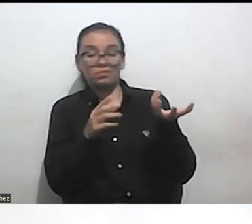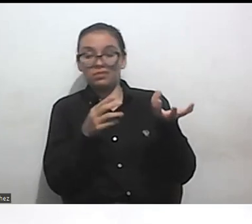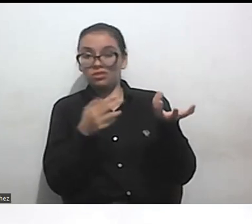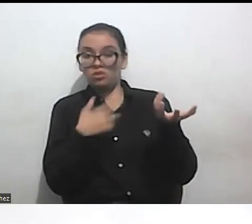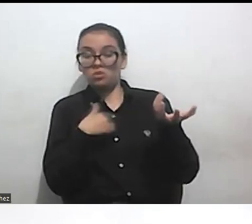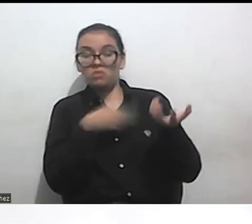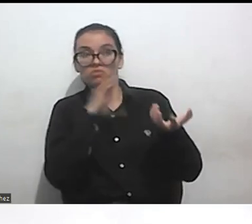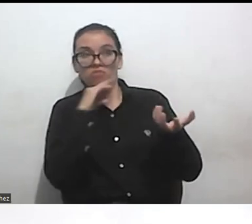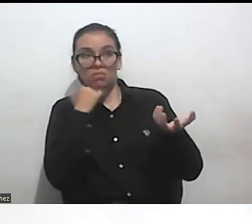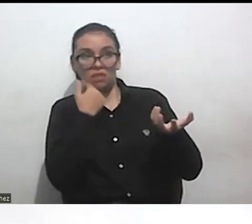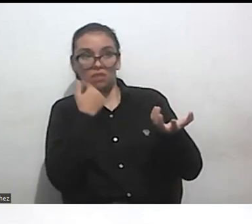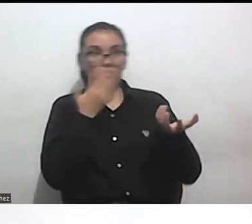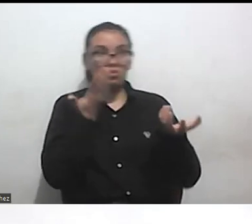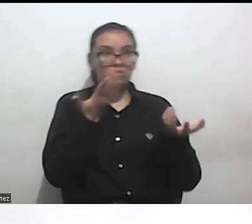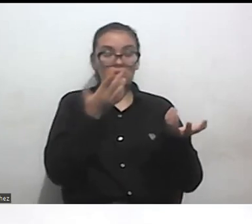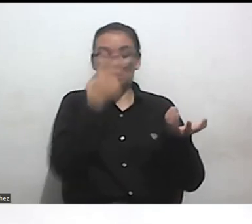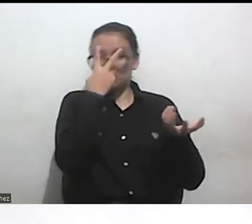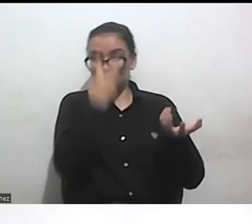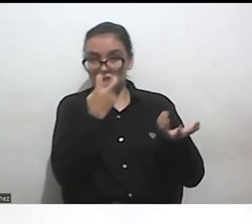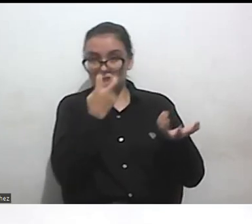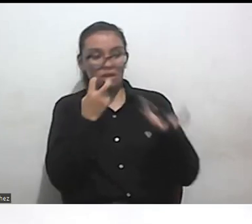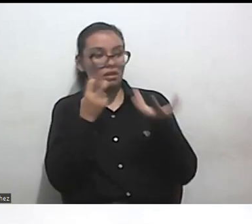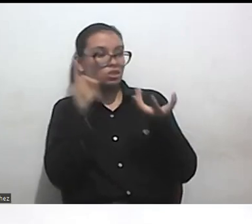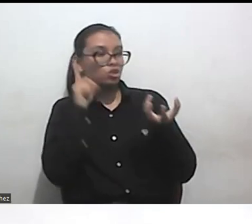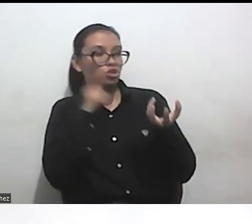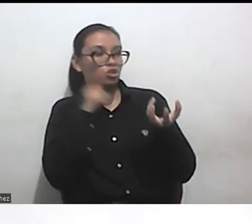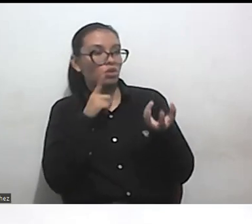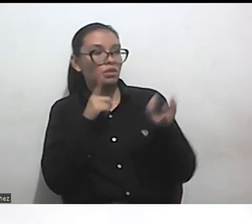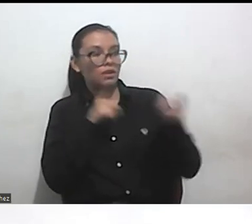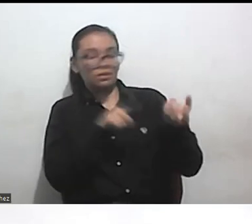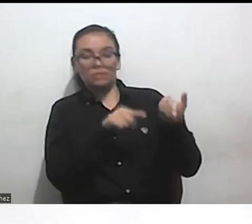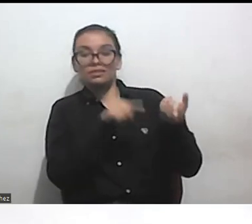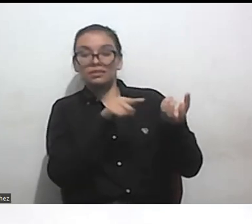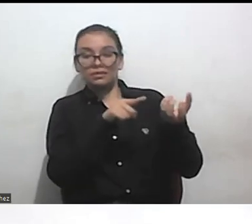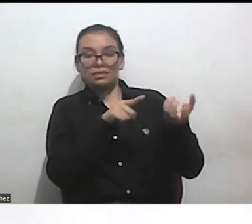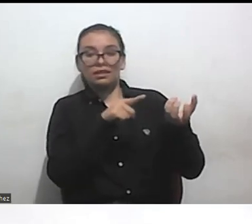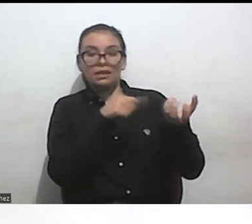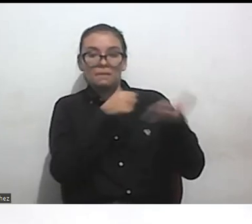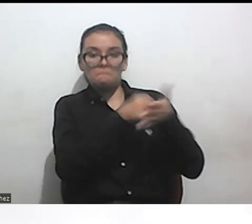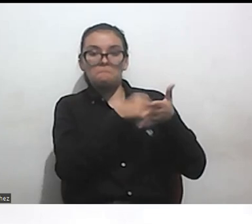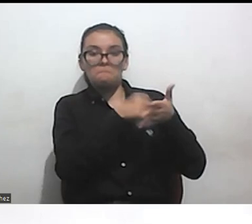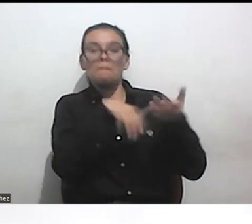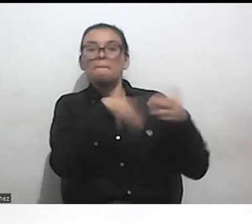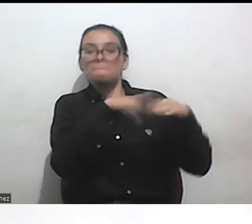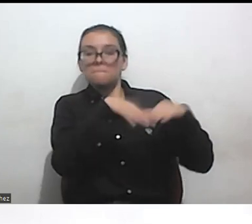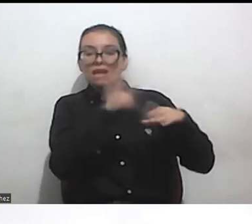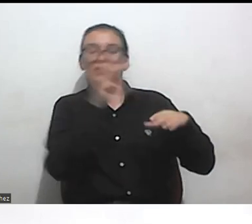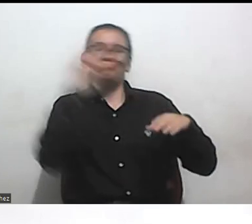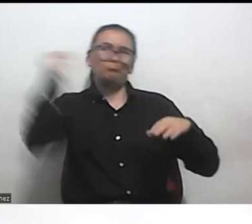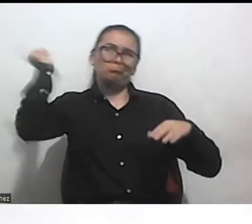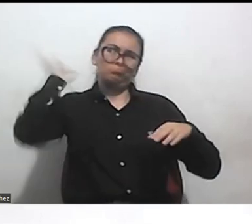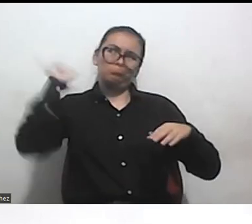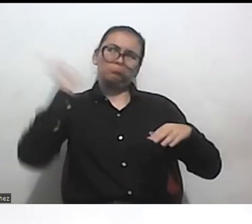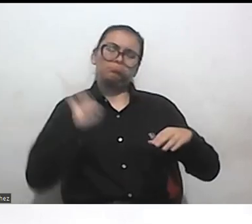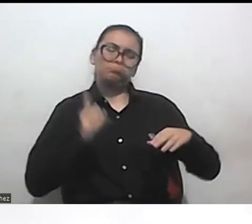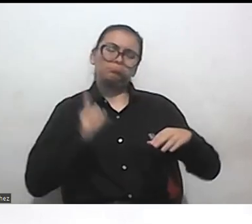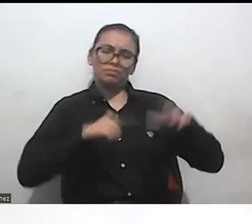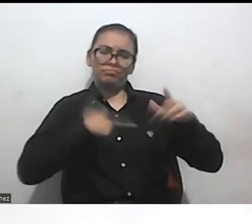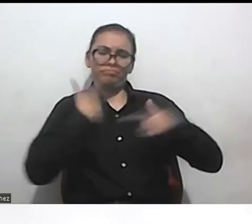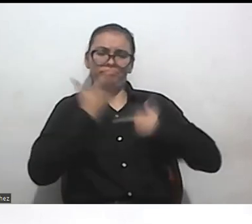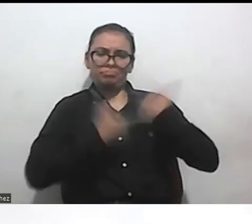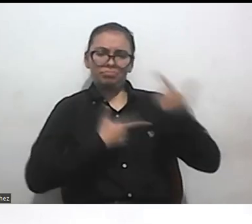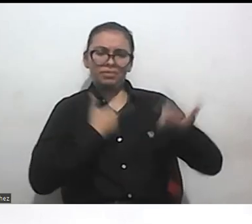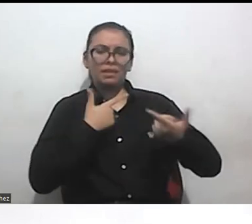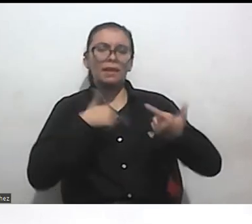movimiento de personas ciegas y de personas sordas es el movimiento más son como los que tienen más años y más en